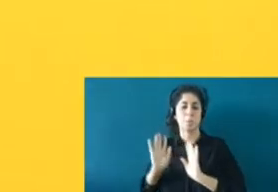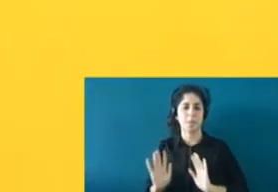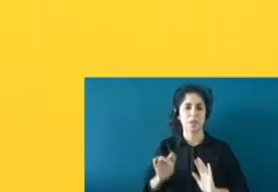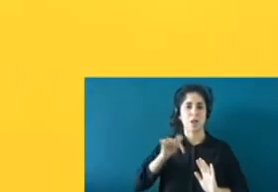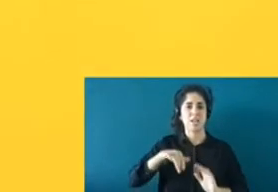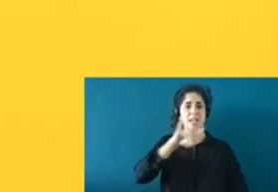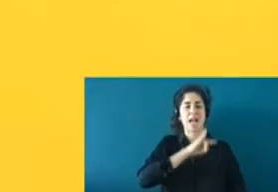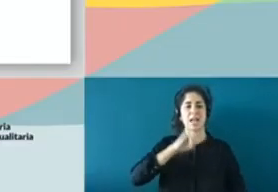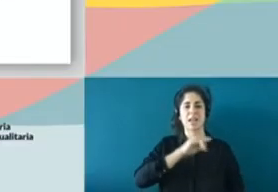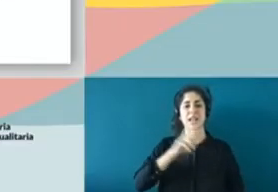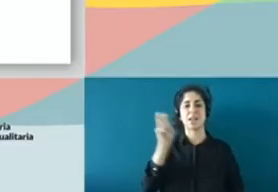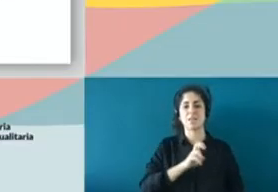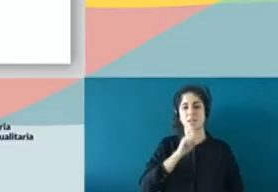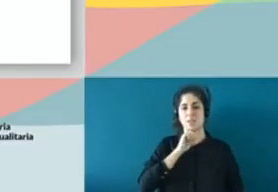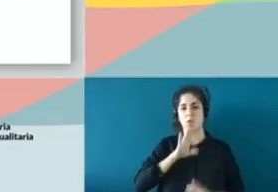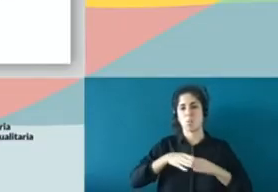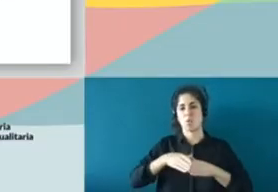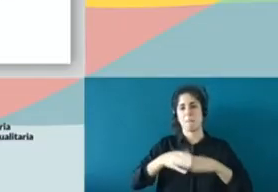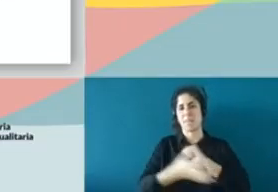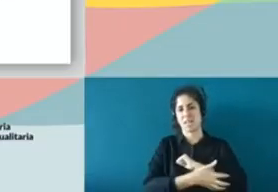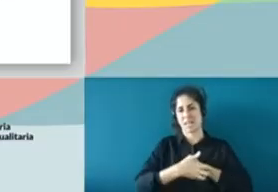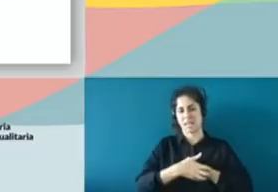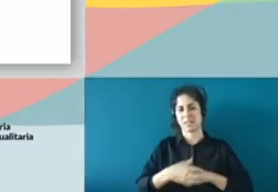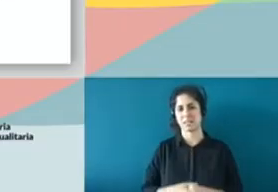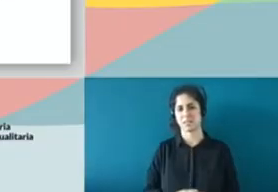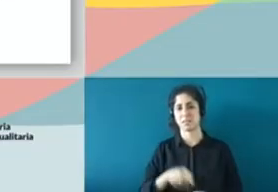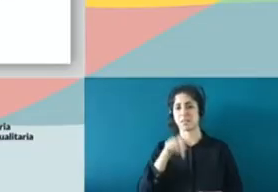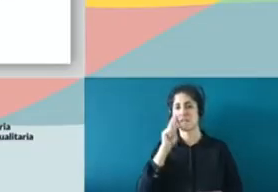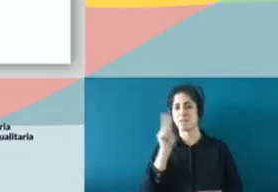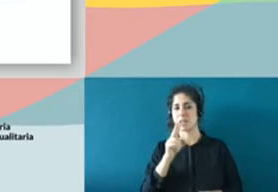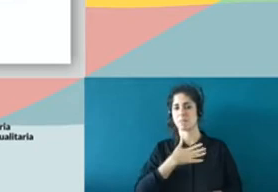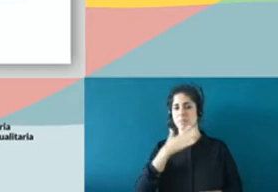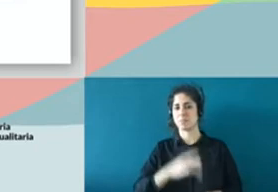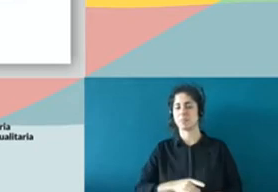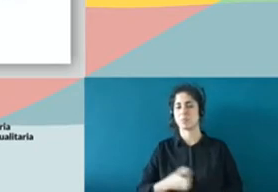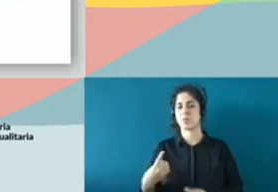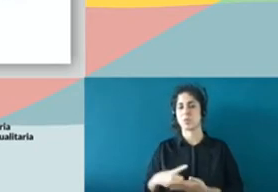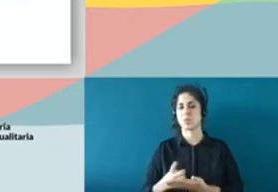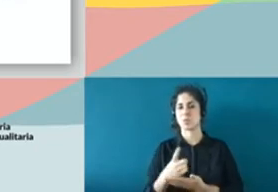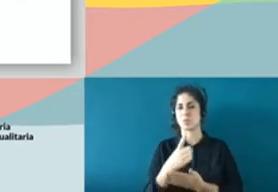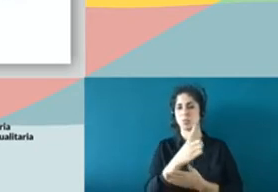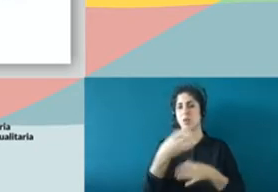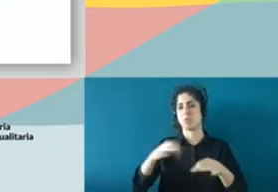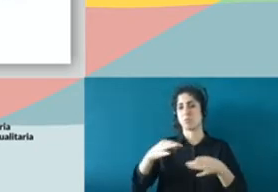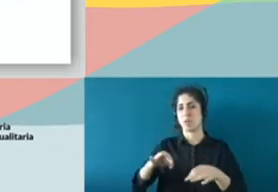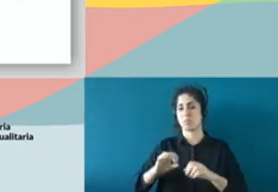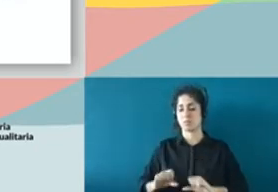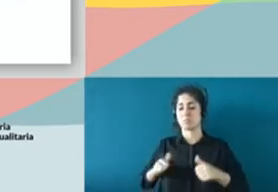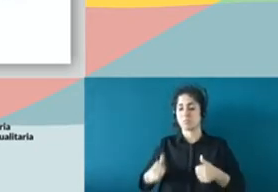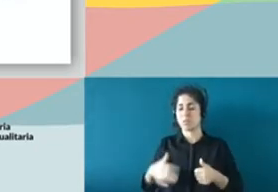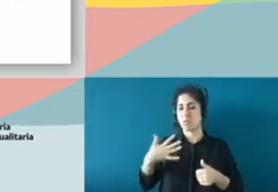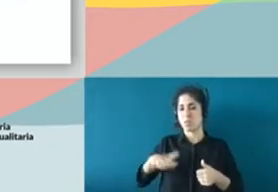patera. Ahí se puede observar las rutas desde donde suelen salir, ¿no? Distintos países, Senegal,